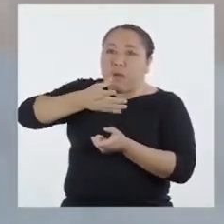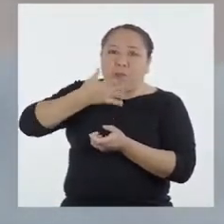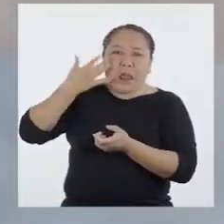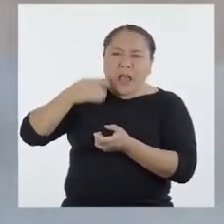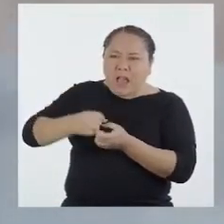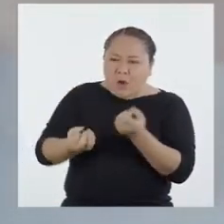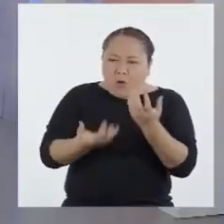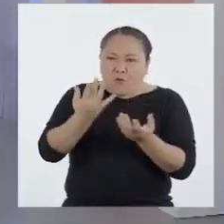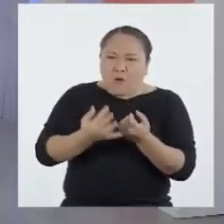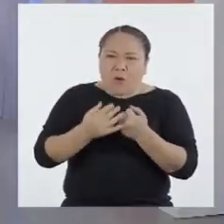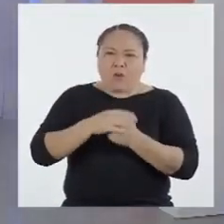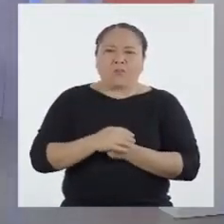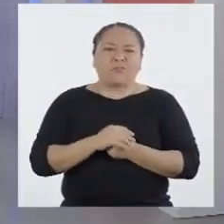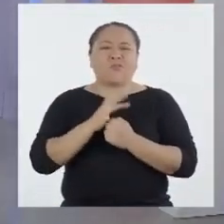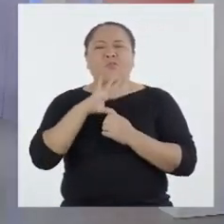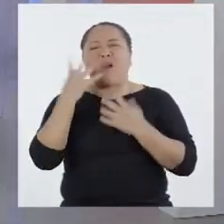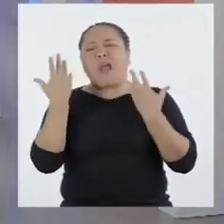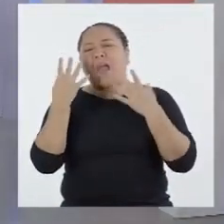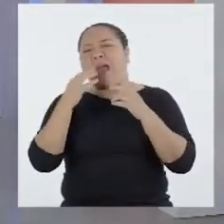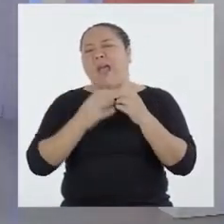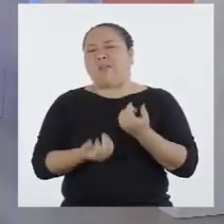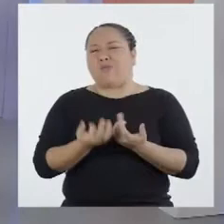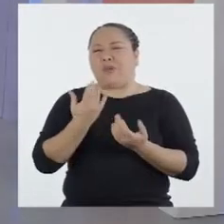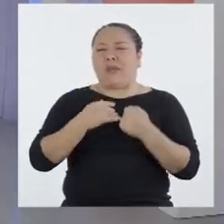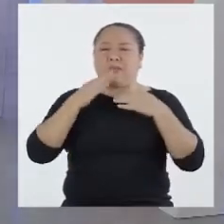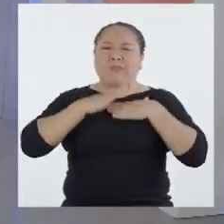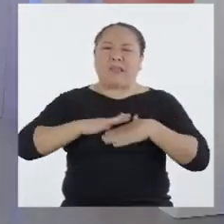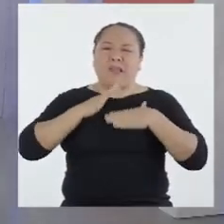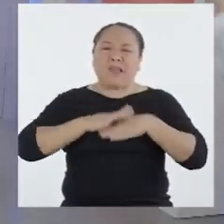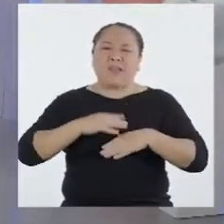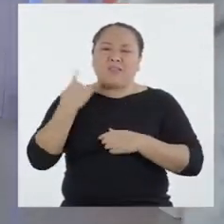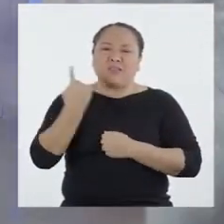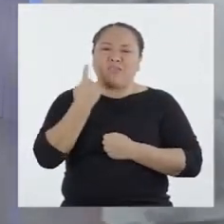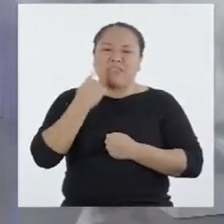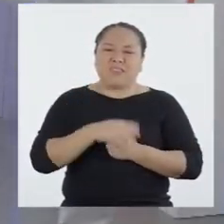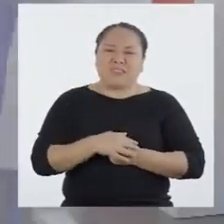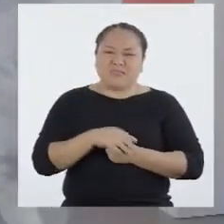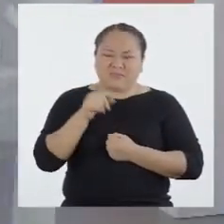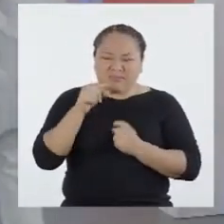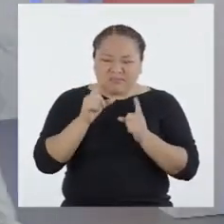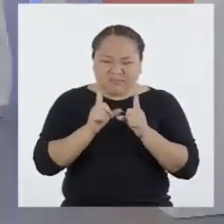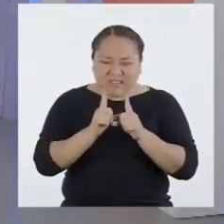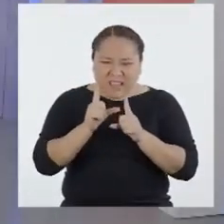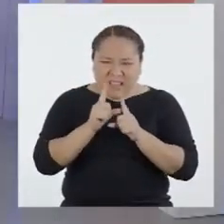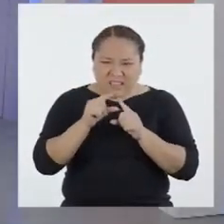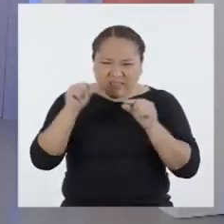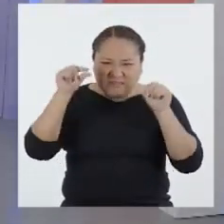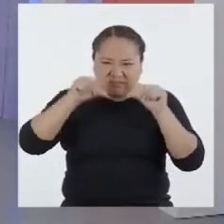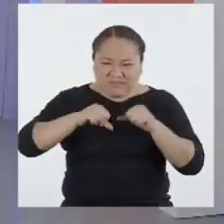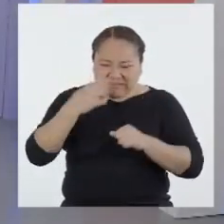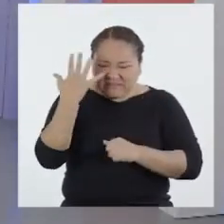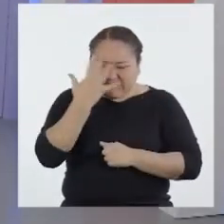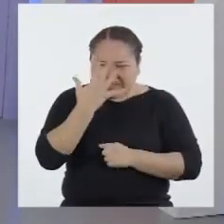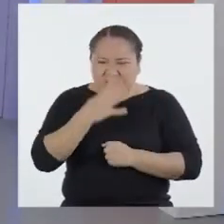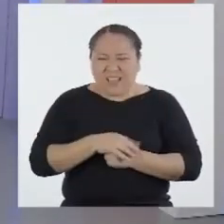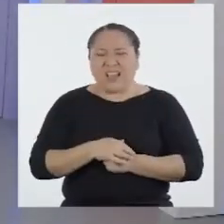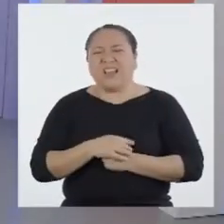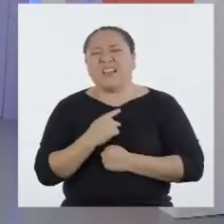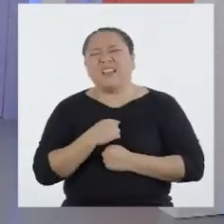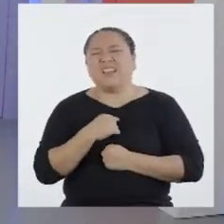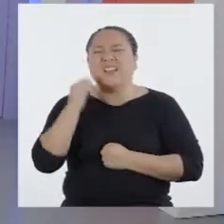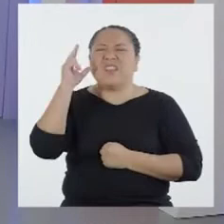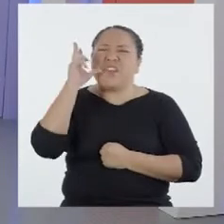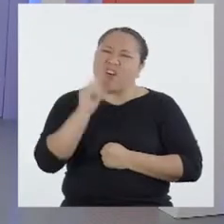fuego si está muy fuerte. No hay fuego. Tranquilos. Solo se quemaron las lentejas. ¡No!